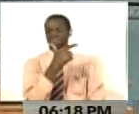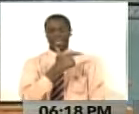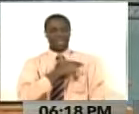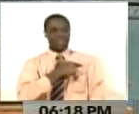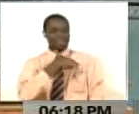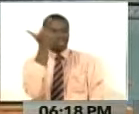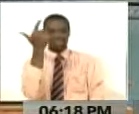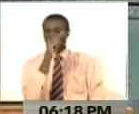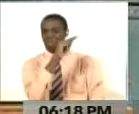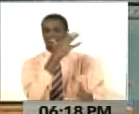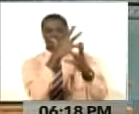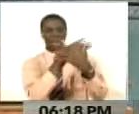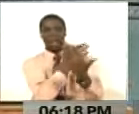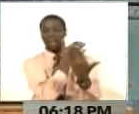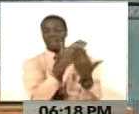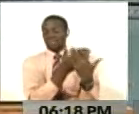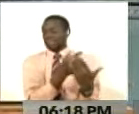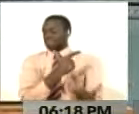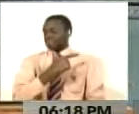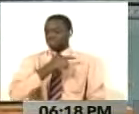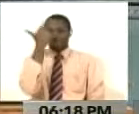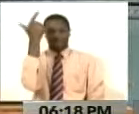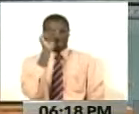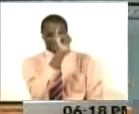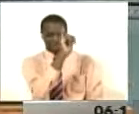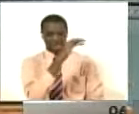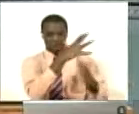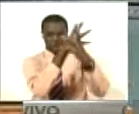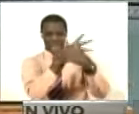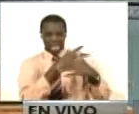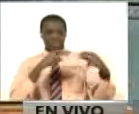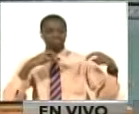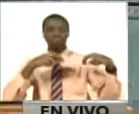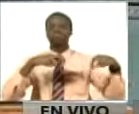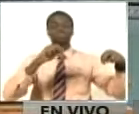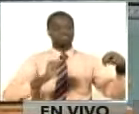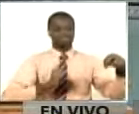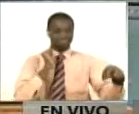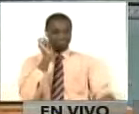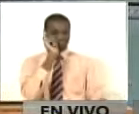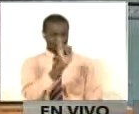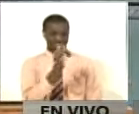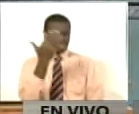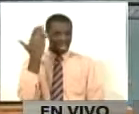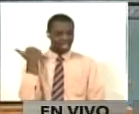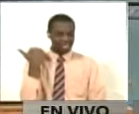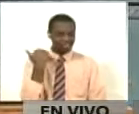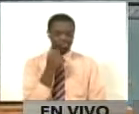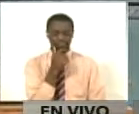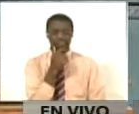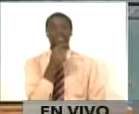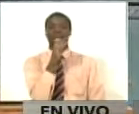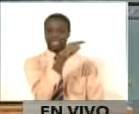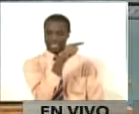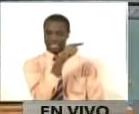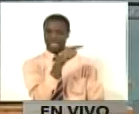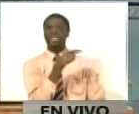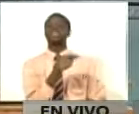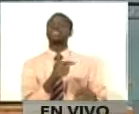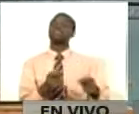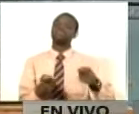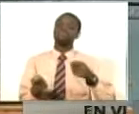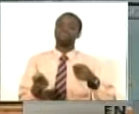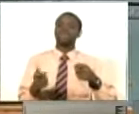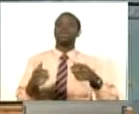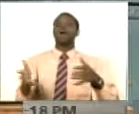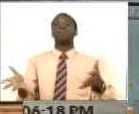páginas en la institucionalidad de esta organización, se estaba alentando a la violencia,